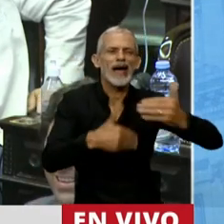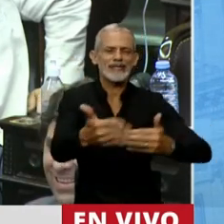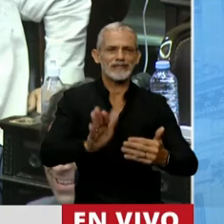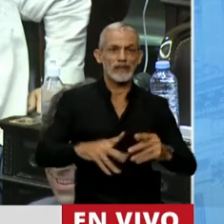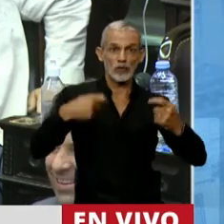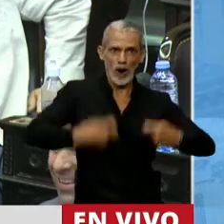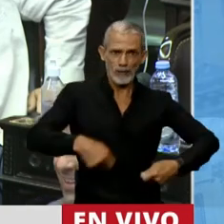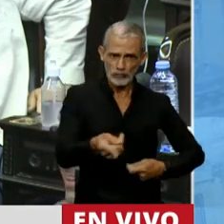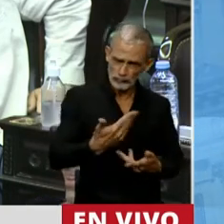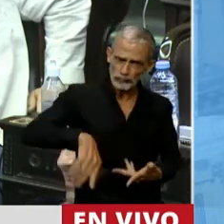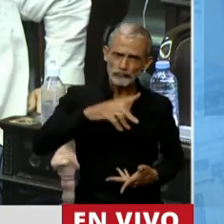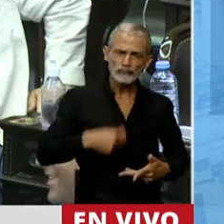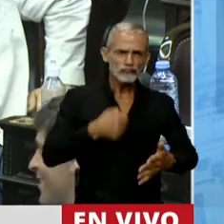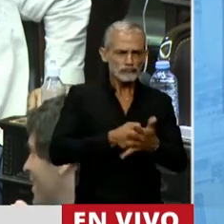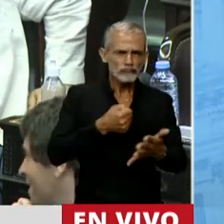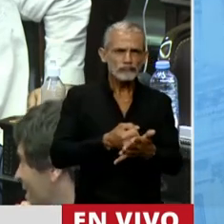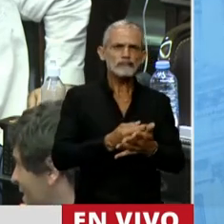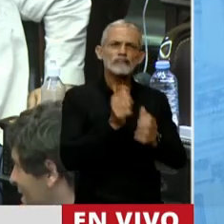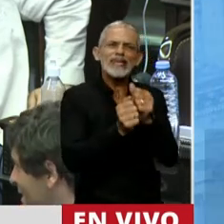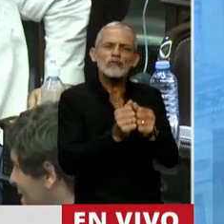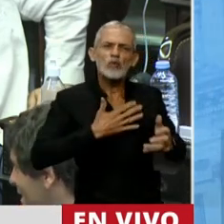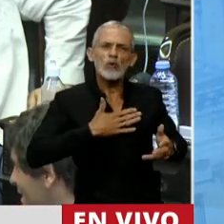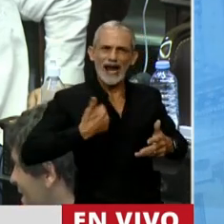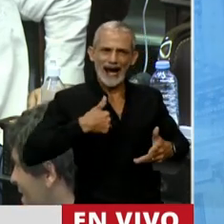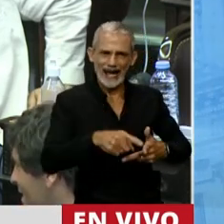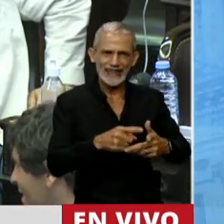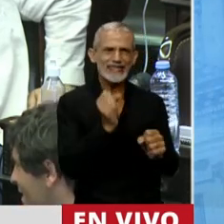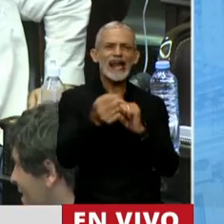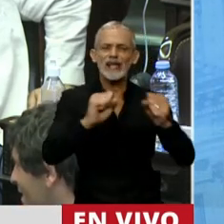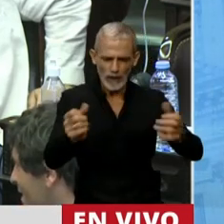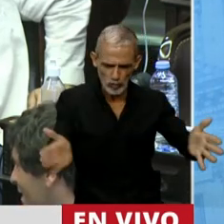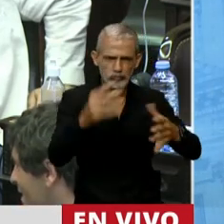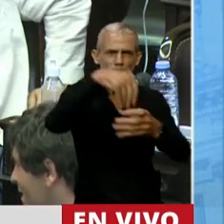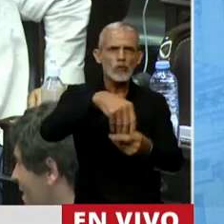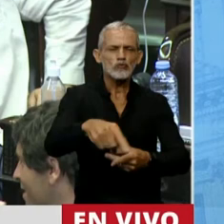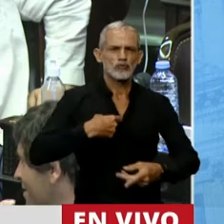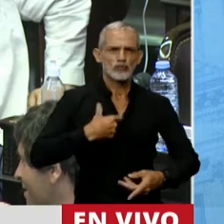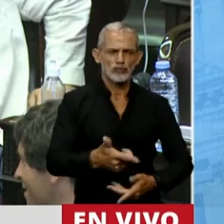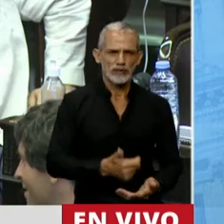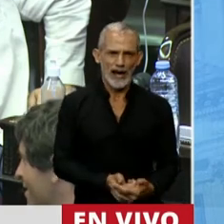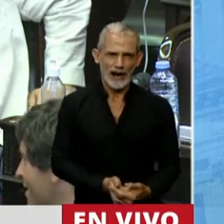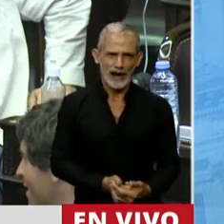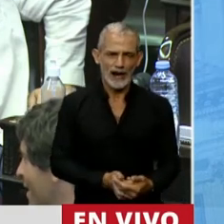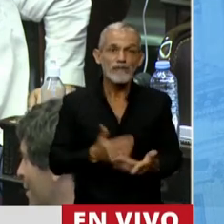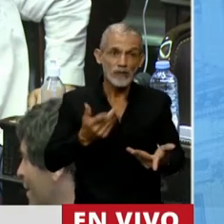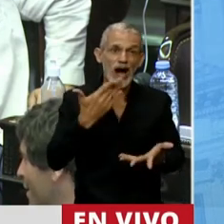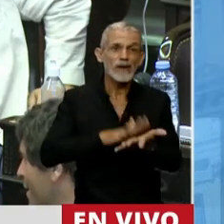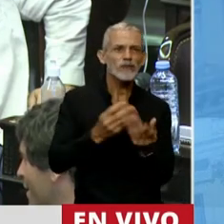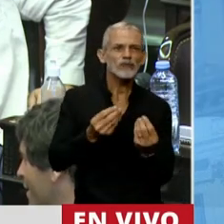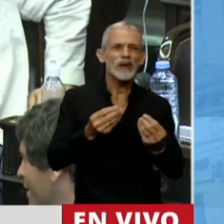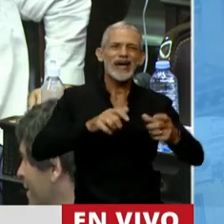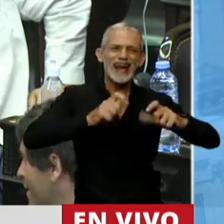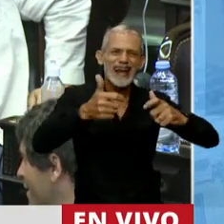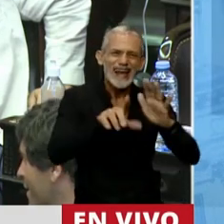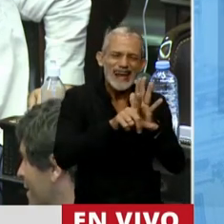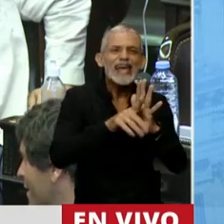nuestros productores, a nuestros industriales, a nuestros trabajadores con inclusión social. Por eso, hablamos de movilidad, pero